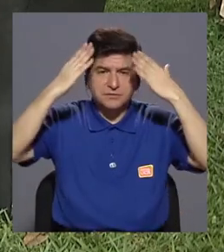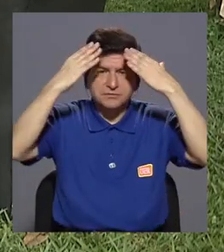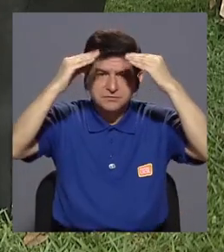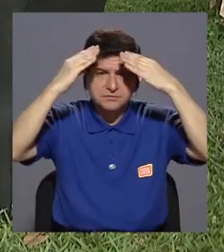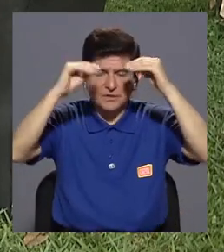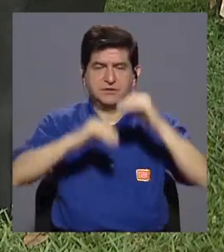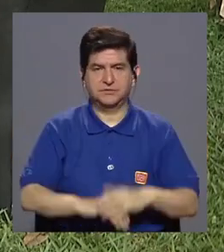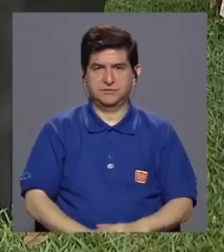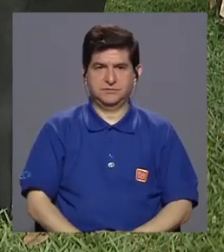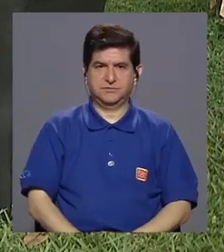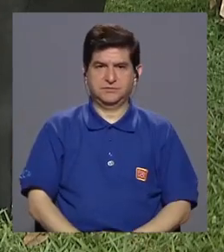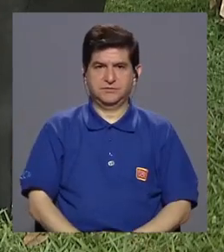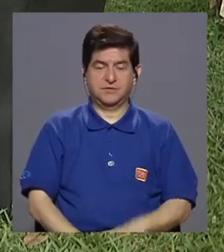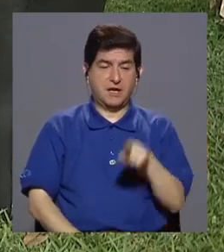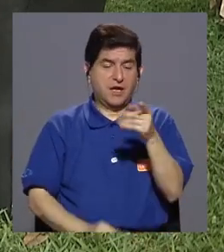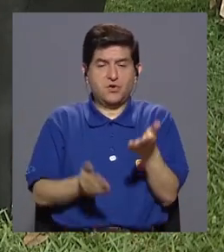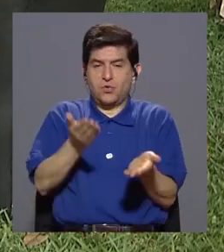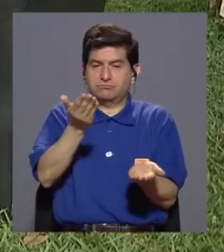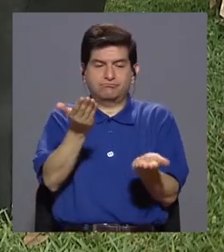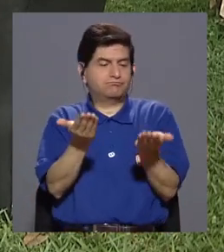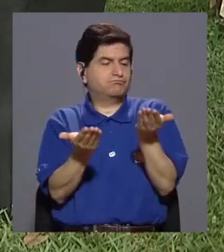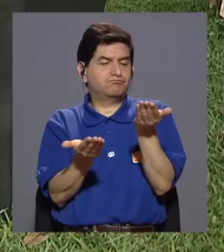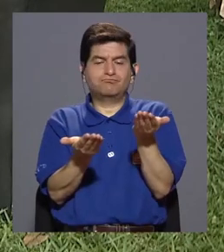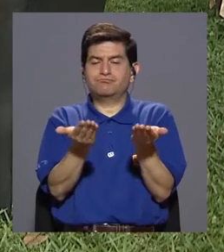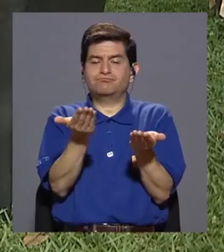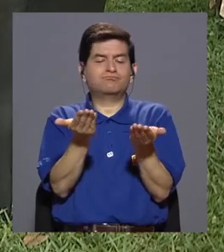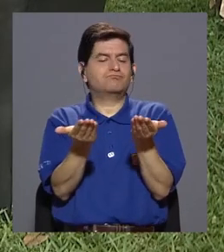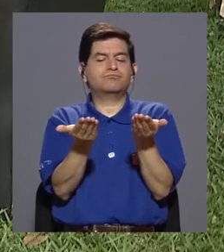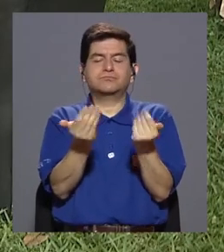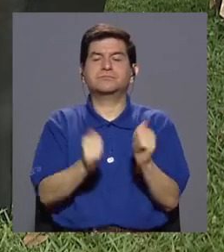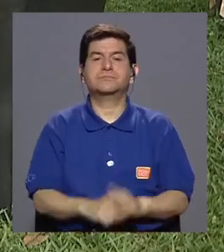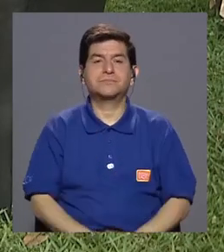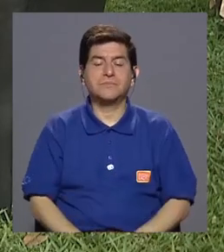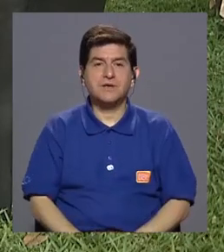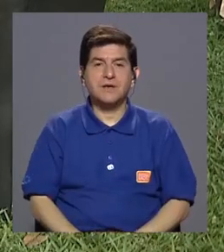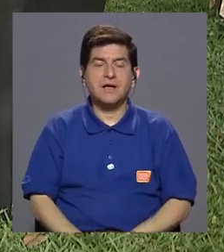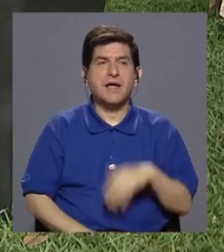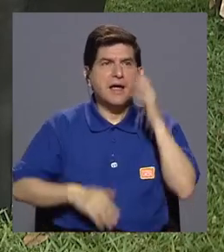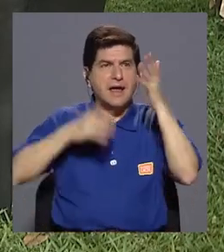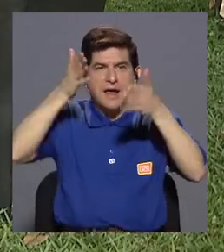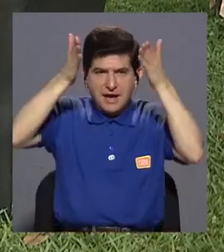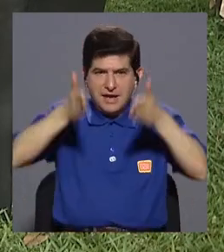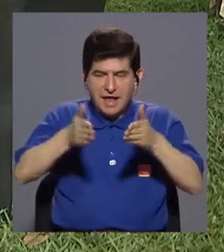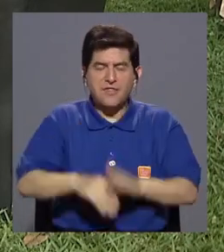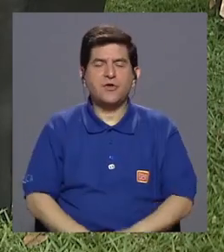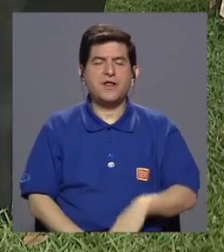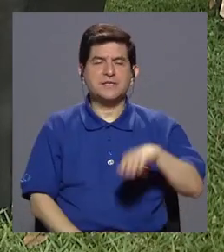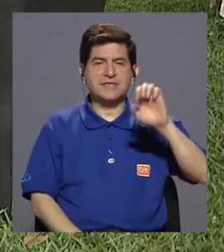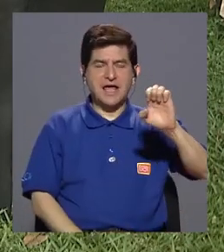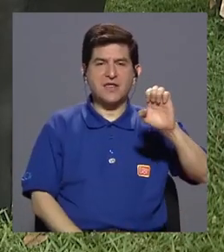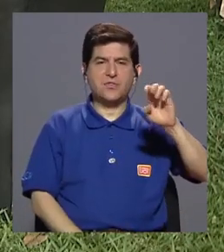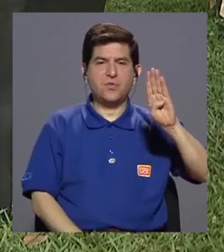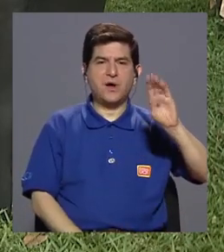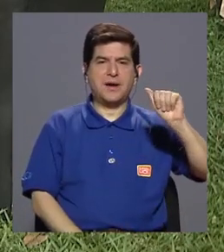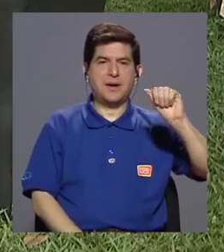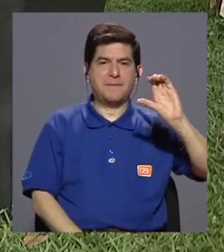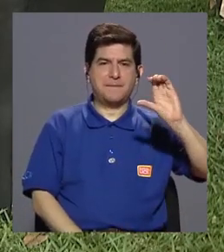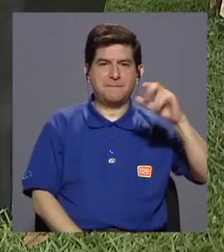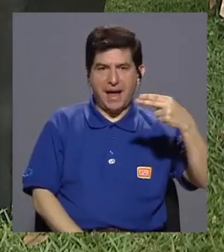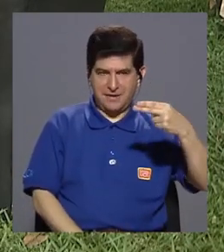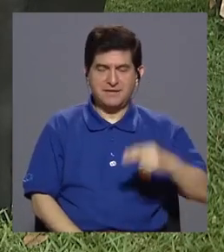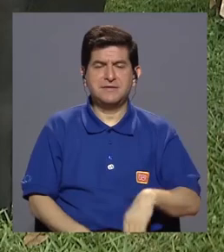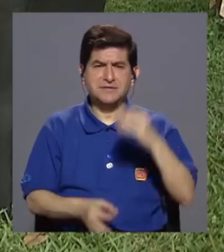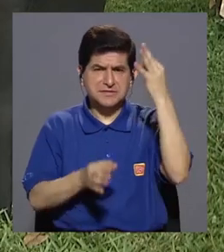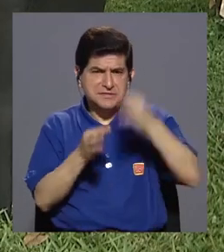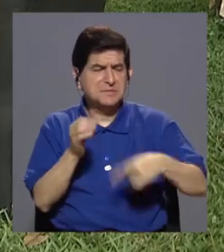que entonces equilibran. El creador de la terapia floral es Eduard Bach. Para decirlo muy